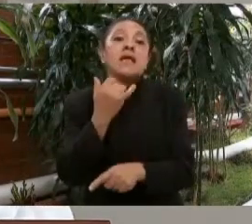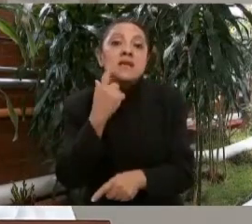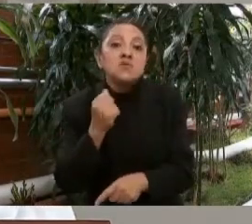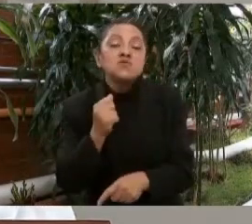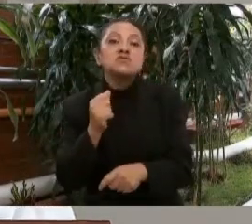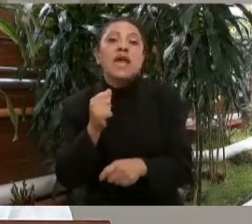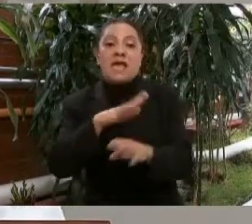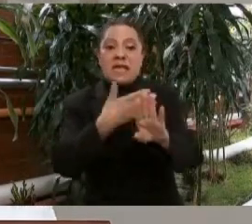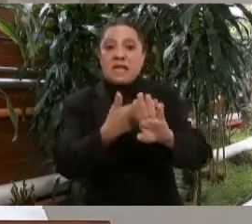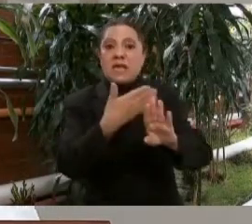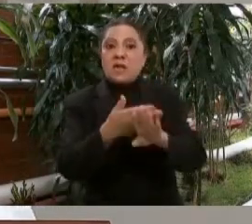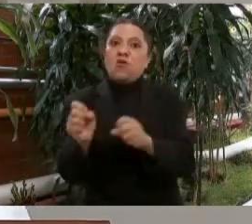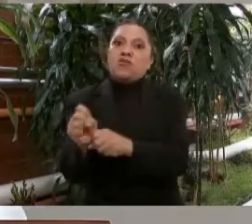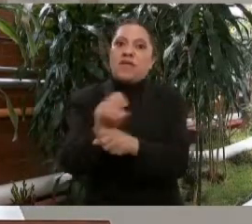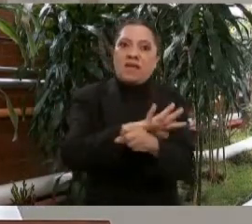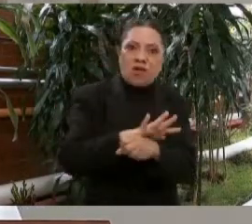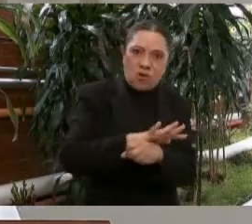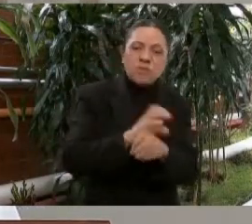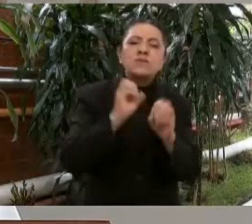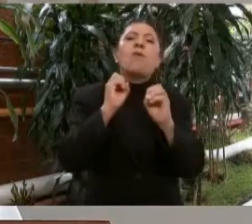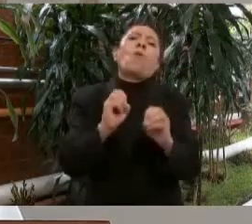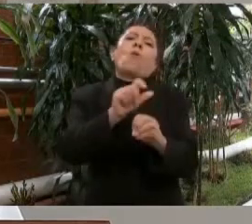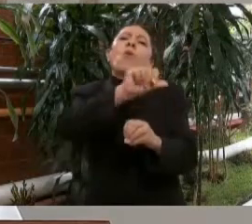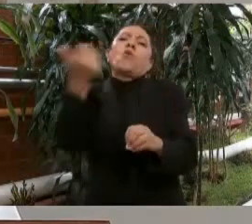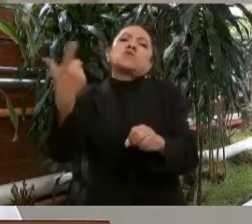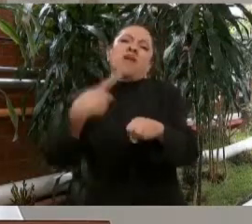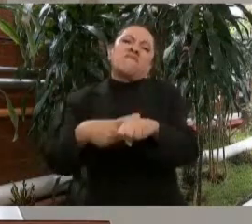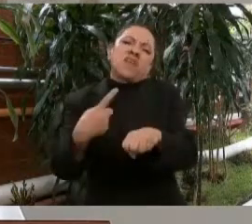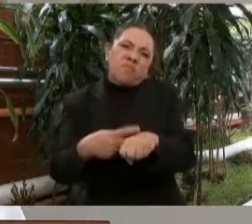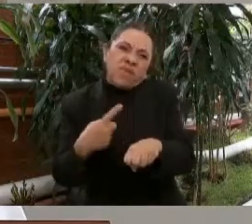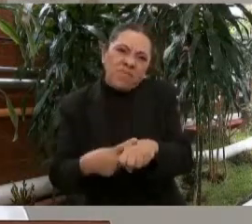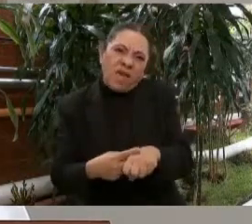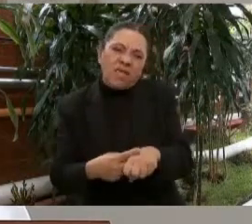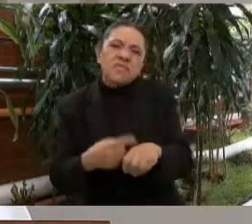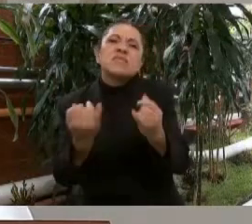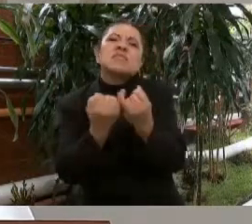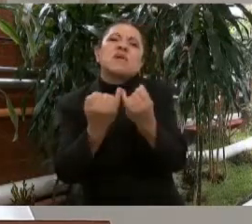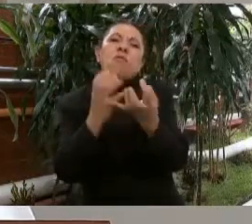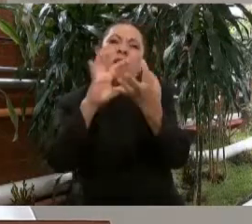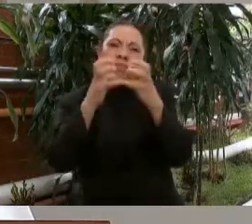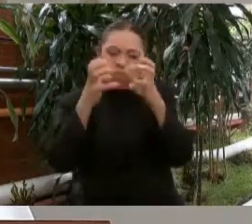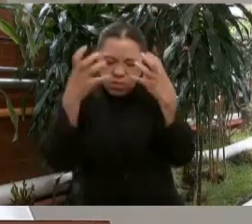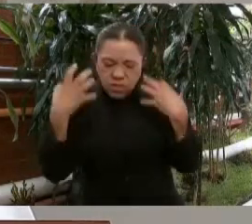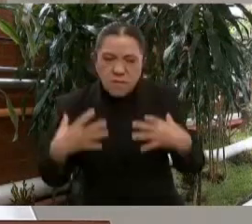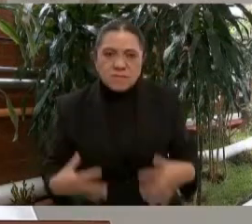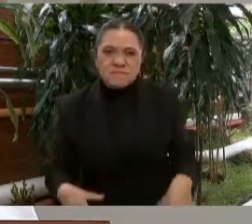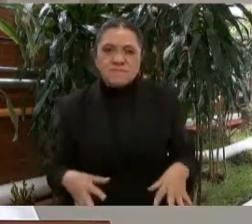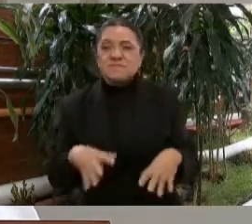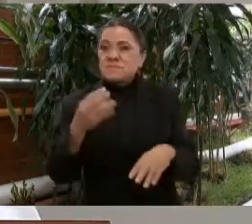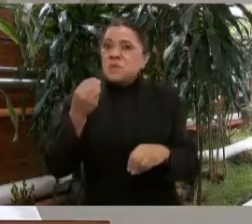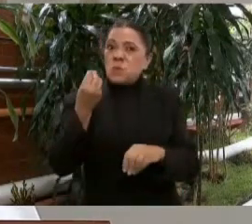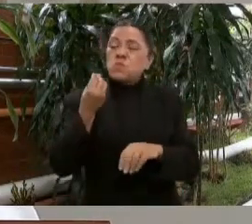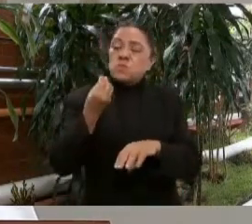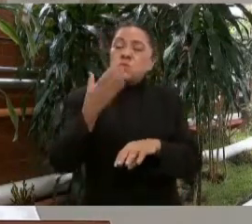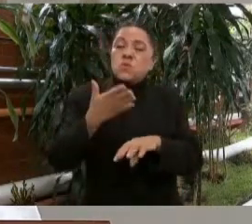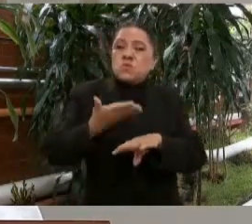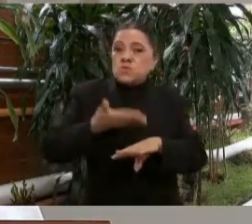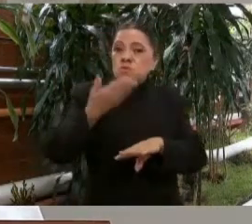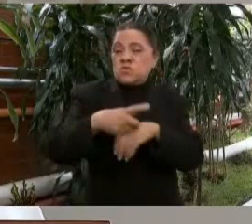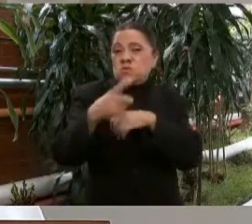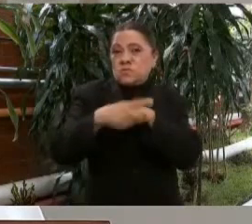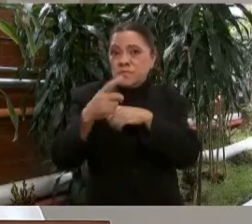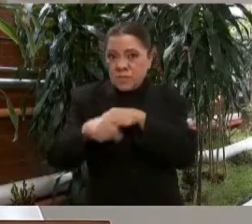otras enfermedades como las crónico-degenerativas que tienen un severo impacto entre nuestros derechohabientes que